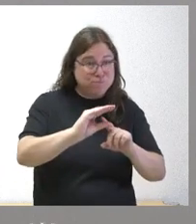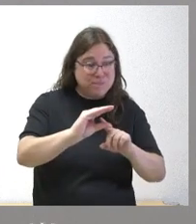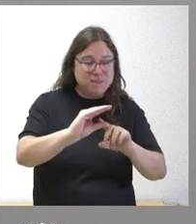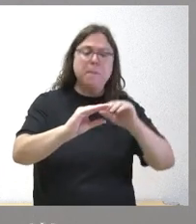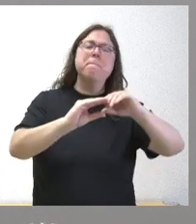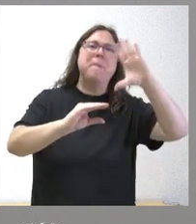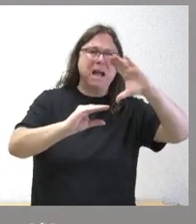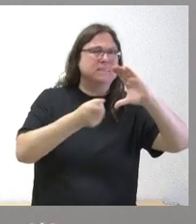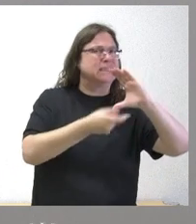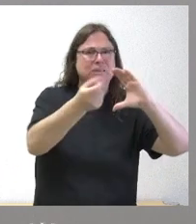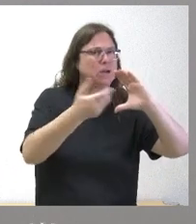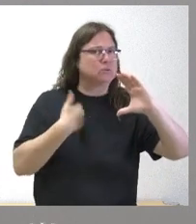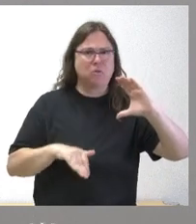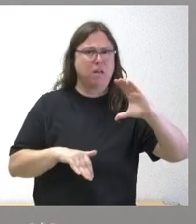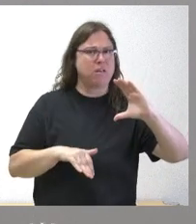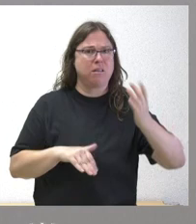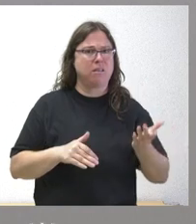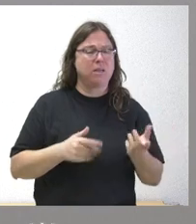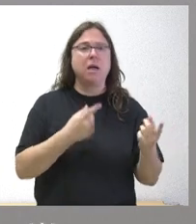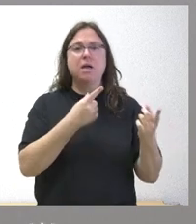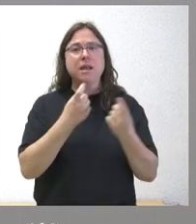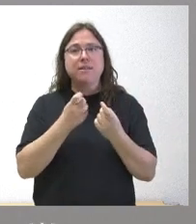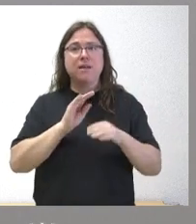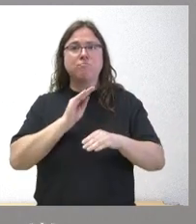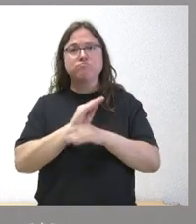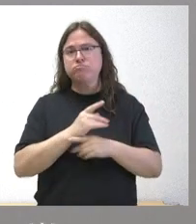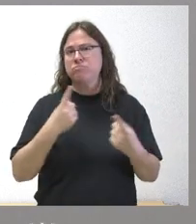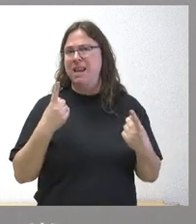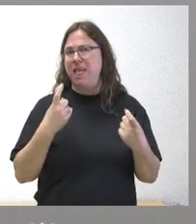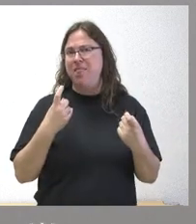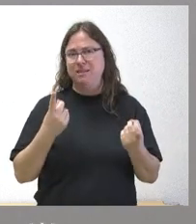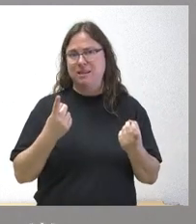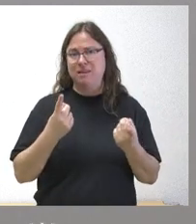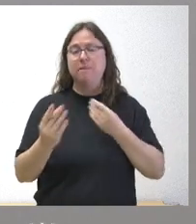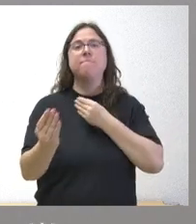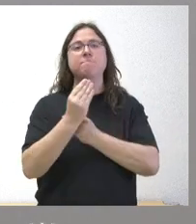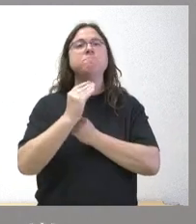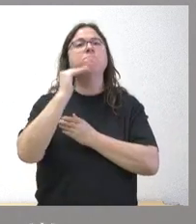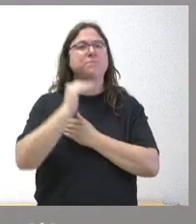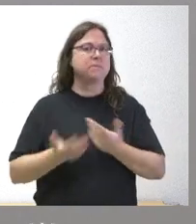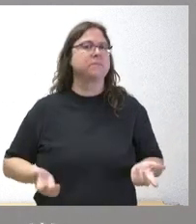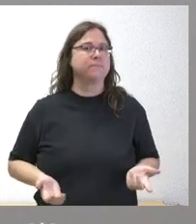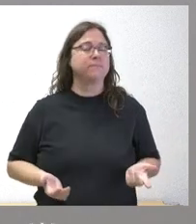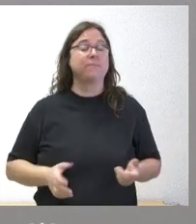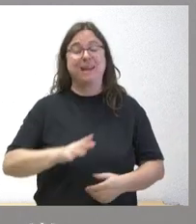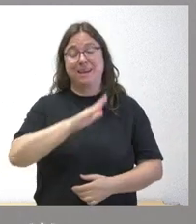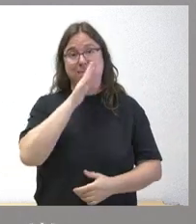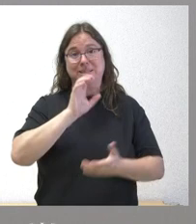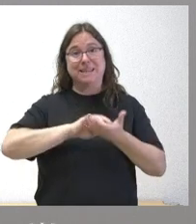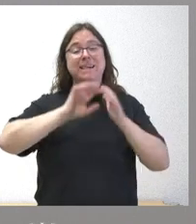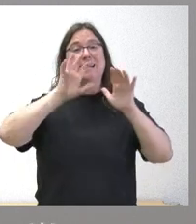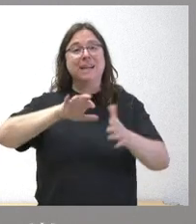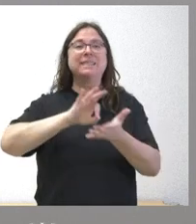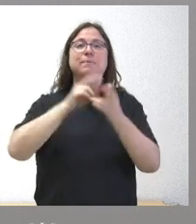autonómica y por tanto tenemos claras necesidades de financiación y estamos claramente infrafinanciados ¿qué ocurre? que en Castilla y León tenemos mejores